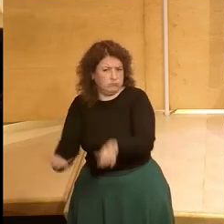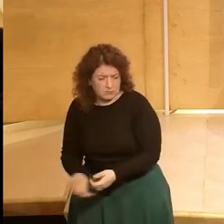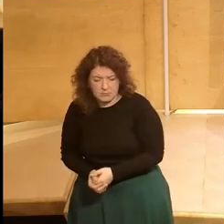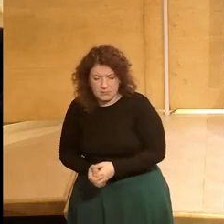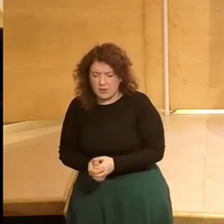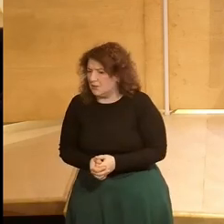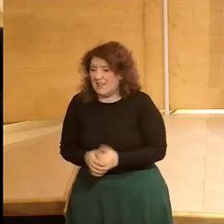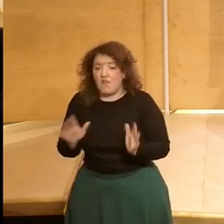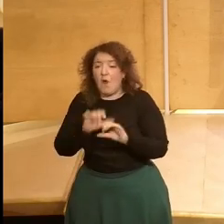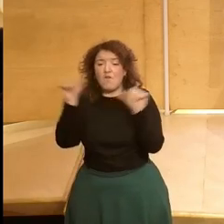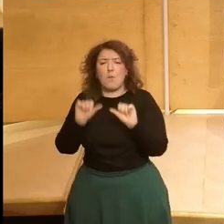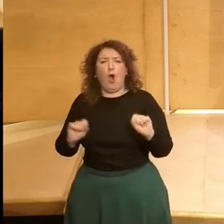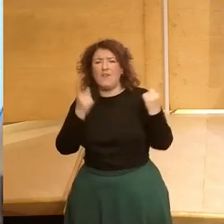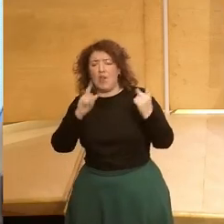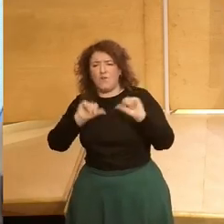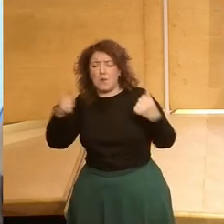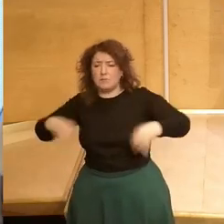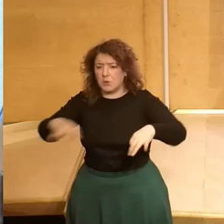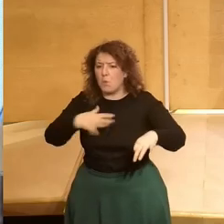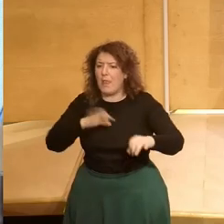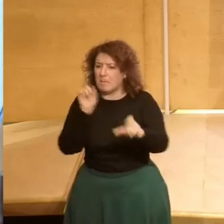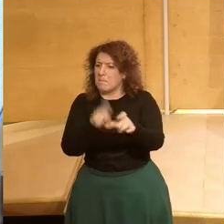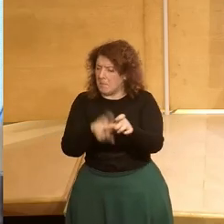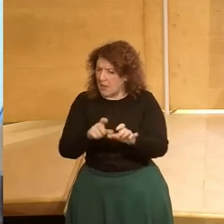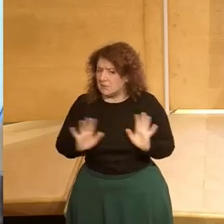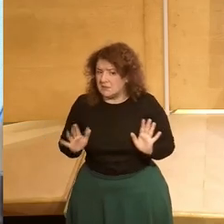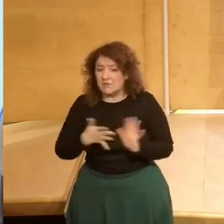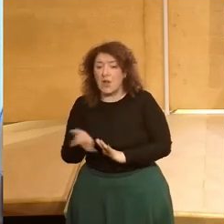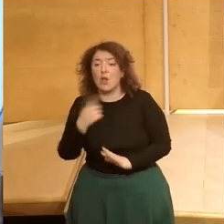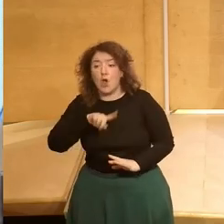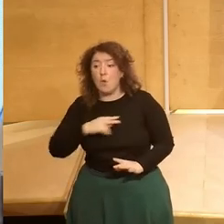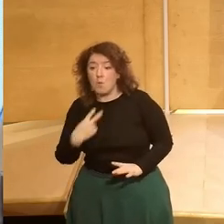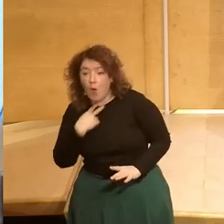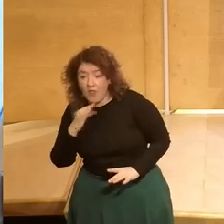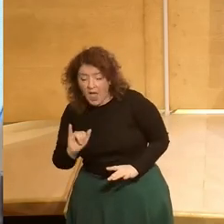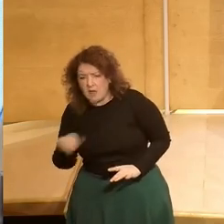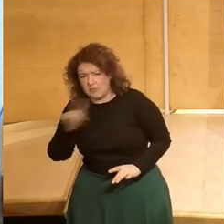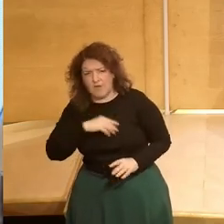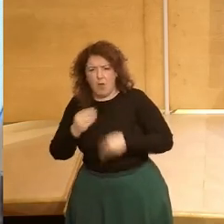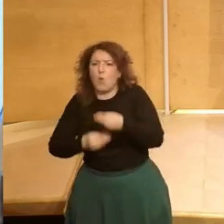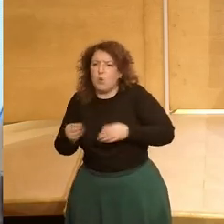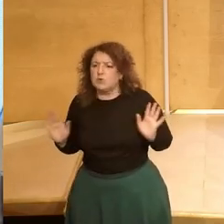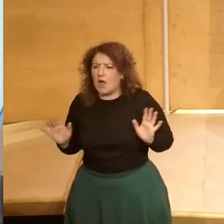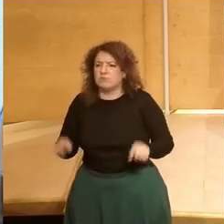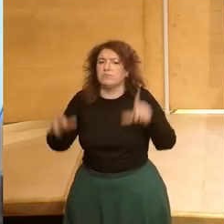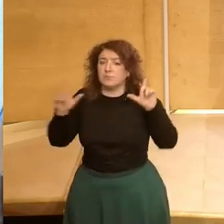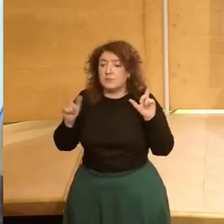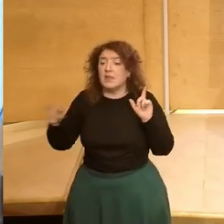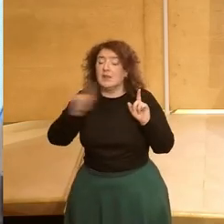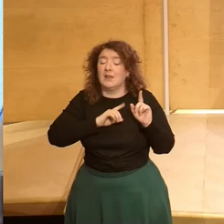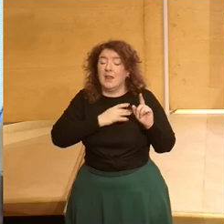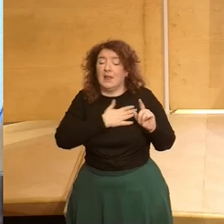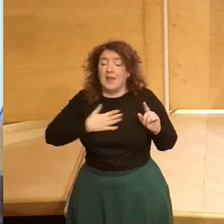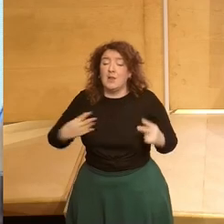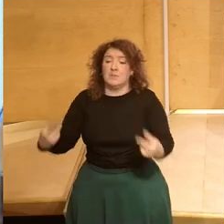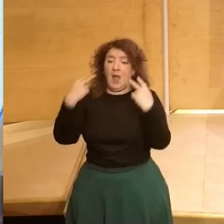formas informales de participación y yo creo que lo importante es eso si tenemos una voz usarla y claro para que nos escuchen más pues eso